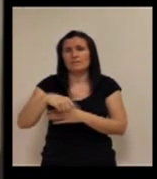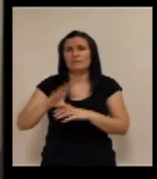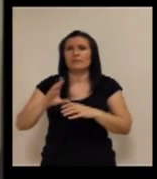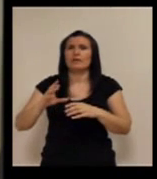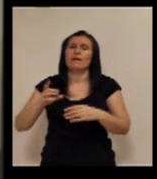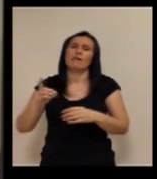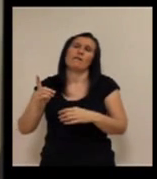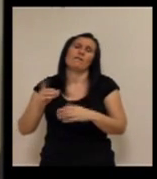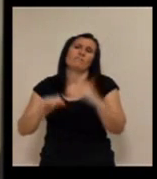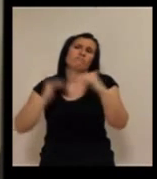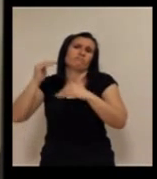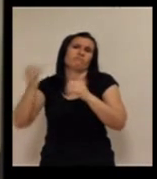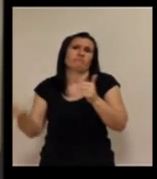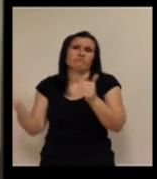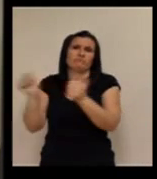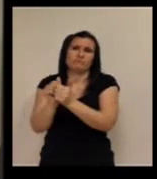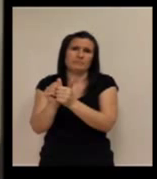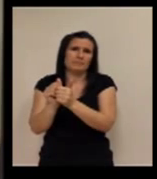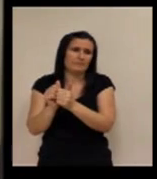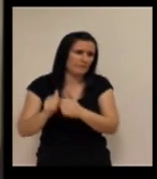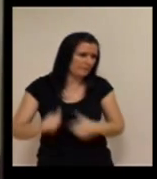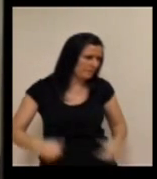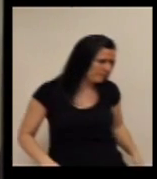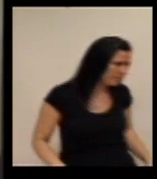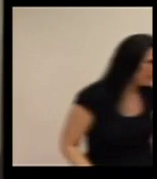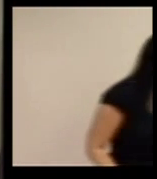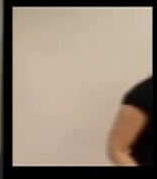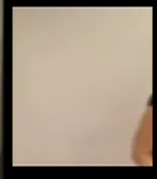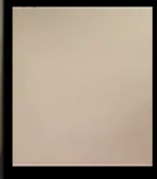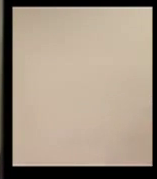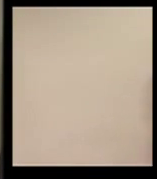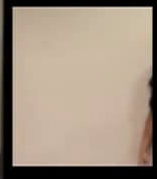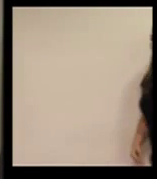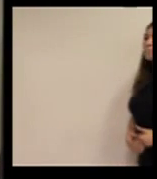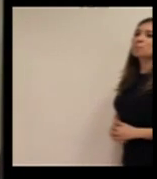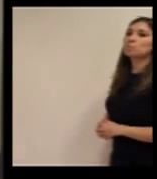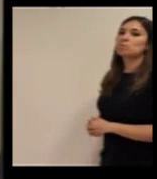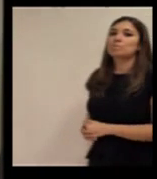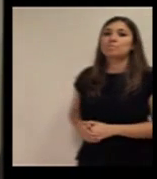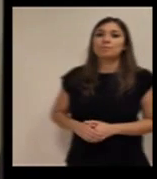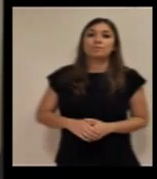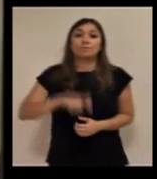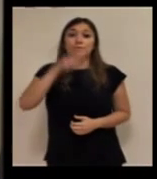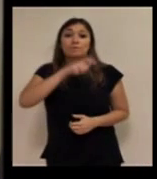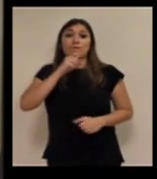para alta dependencia. En mayores no va a cambiar mucho la teleasistencia.